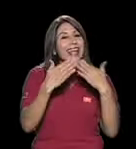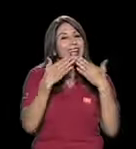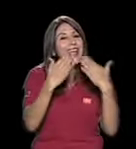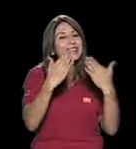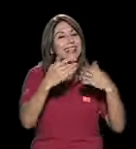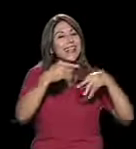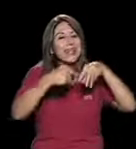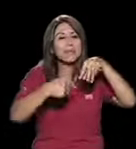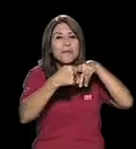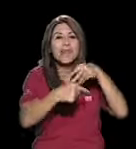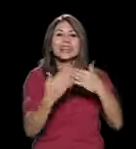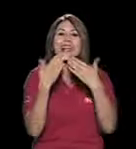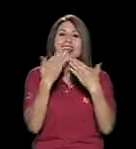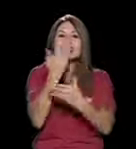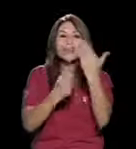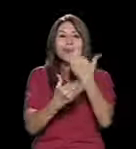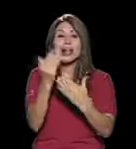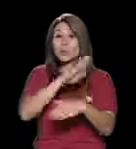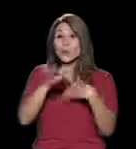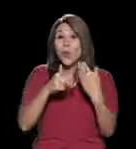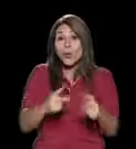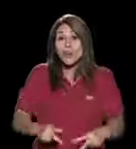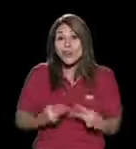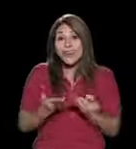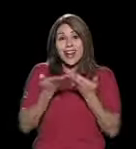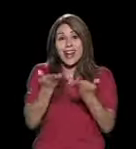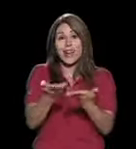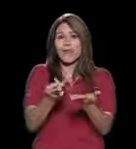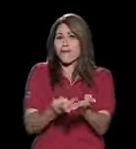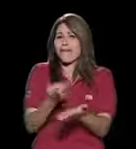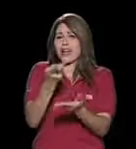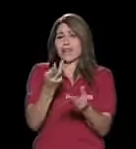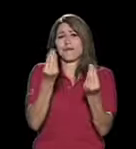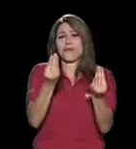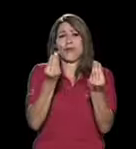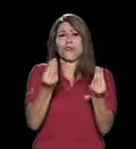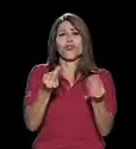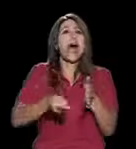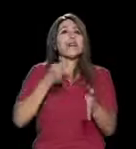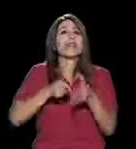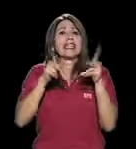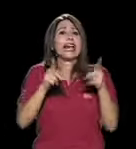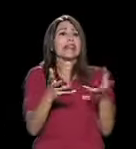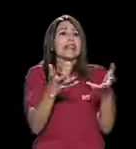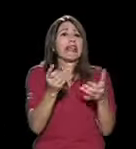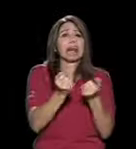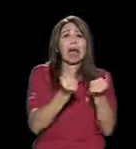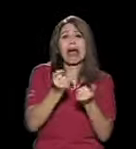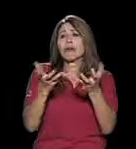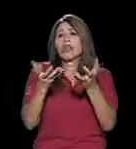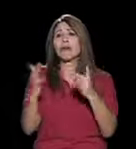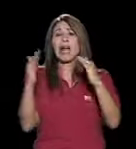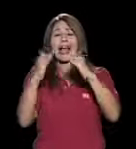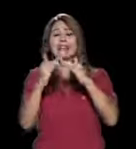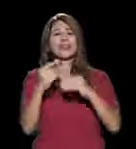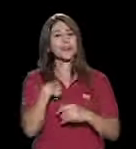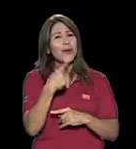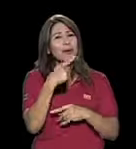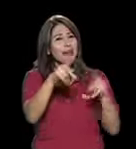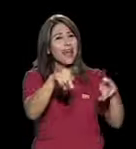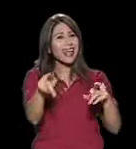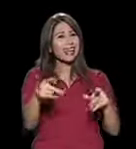piernas, agradezca sus manos, agradezca todo lo que le ha dado la vida, que vale mucho más que otras cosas que hace yo, que la gente se está matando por un carro y por una casa y por,